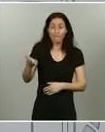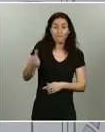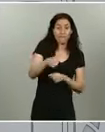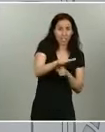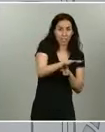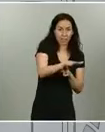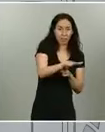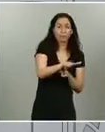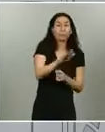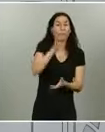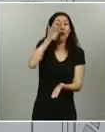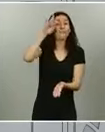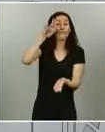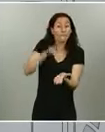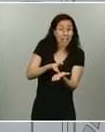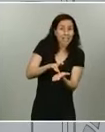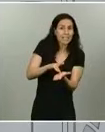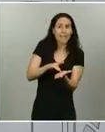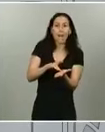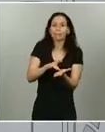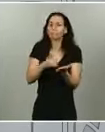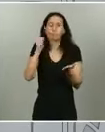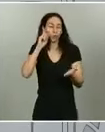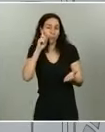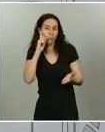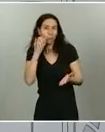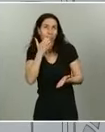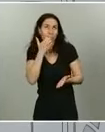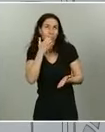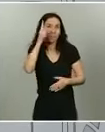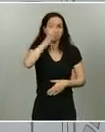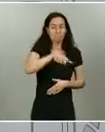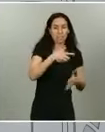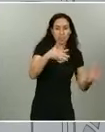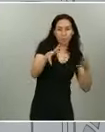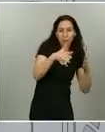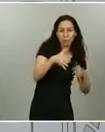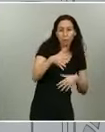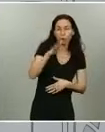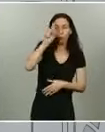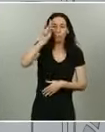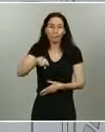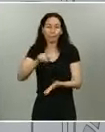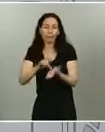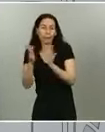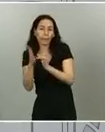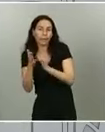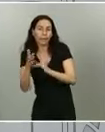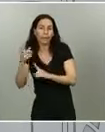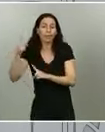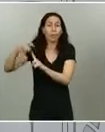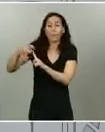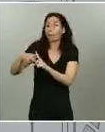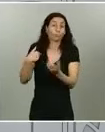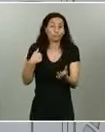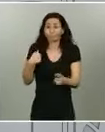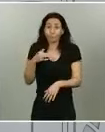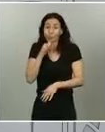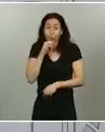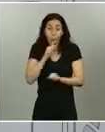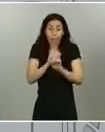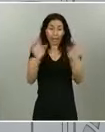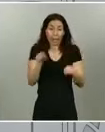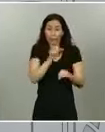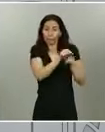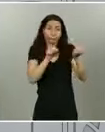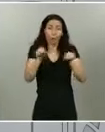en la que ubicarlos. No sabemos si son del mes de marzo, si son del mes de abril o si son del mes de mayo. Tenemos que ser capaces de ubicarlos. Y esto se está ahora mismo